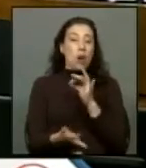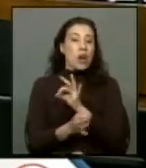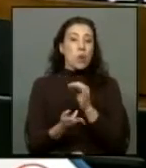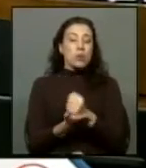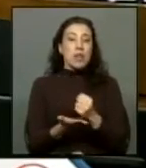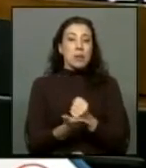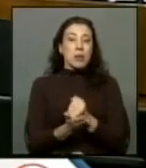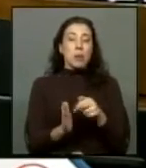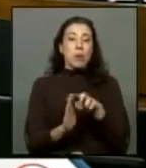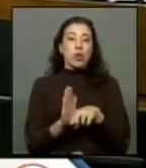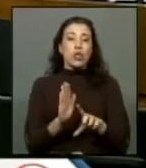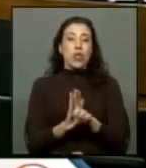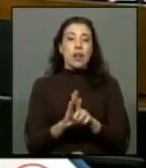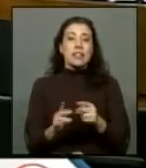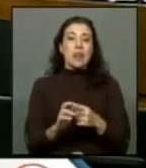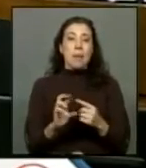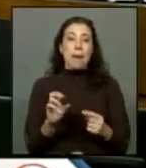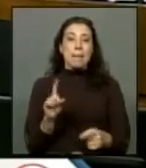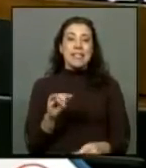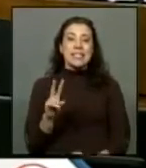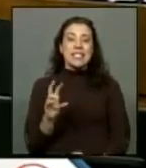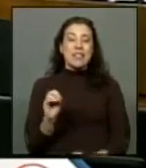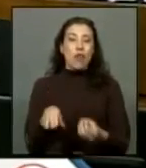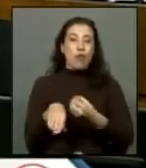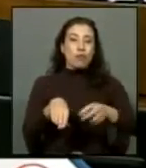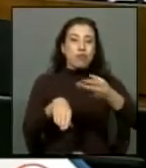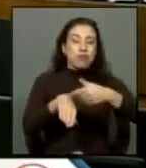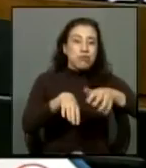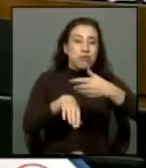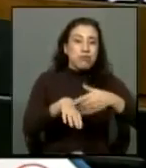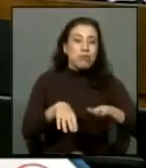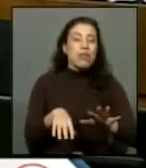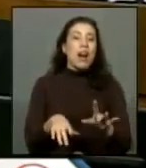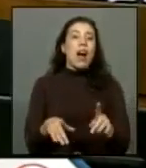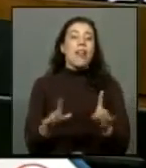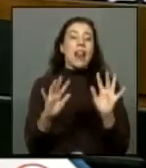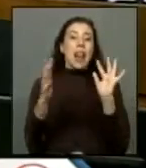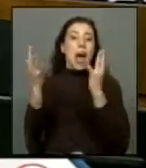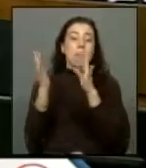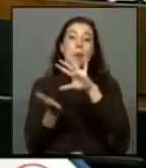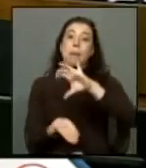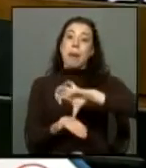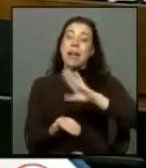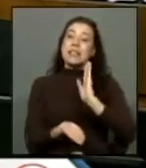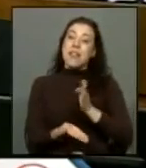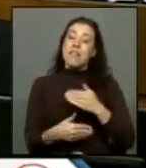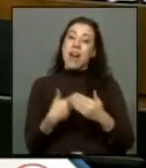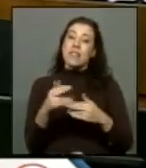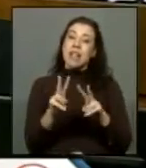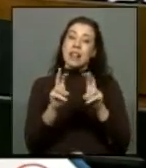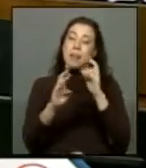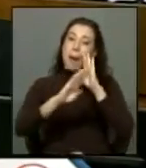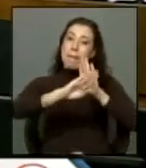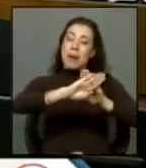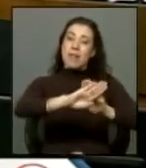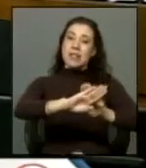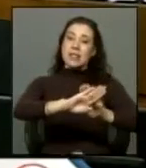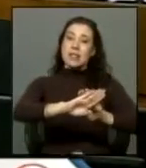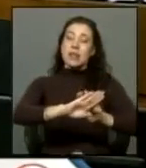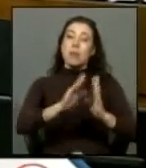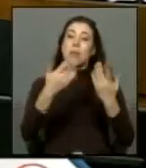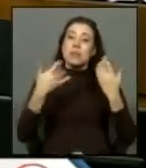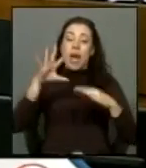ley relativos a los pasivos ambientales y creo que nuestro país debe avanzar en medidas preventivas sobre todo cuando nos dejó un